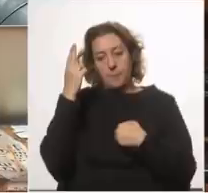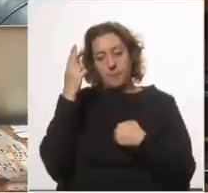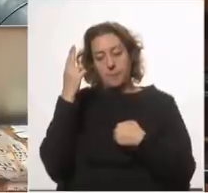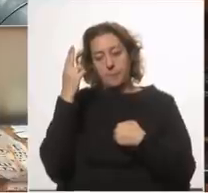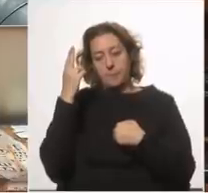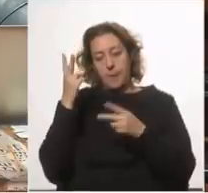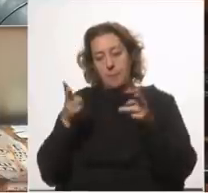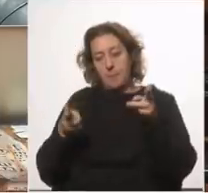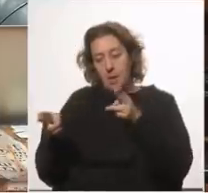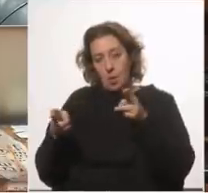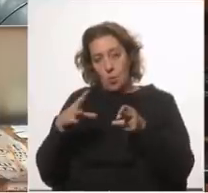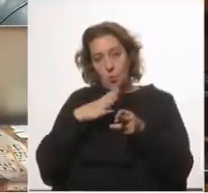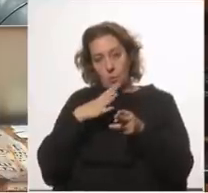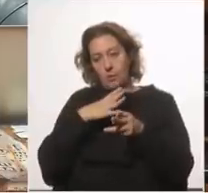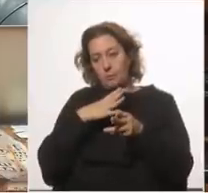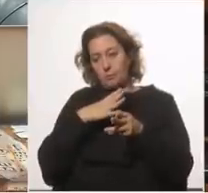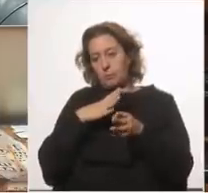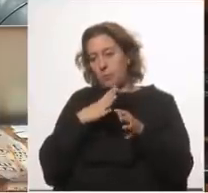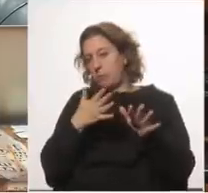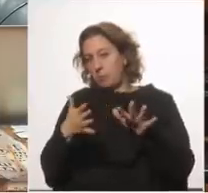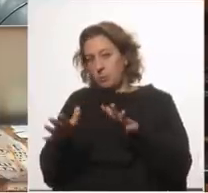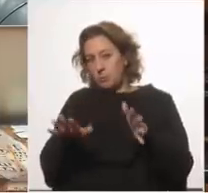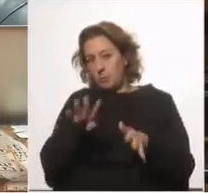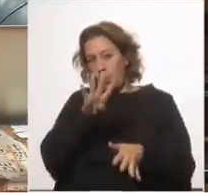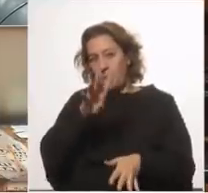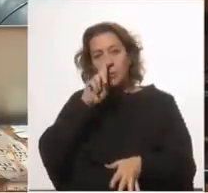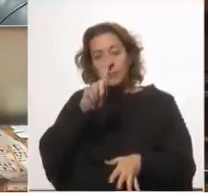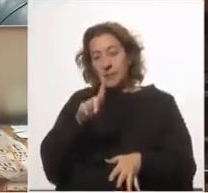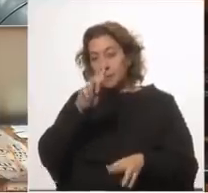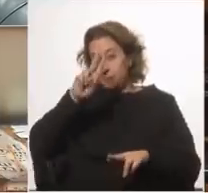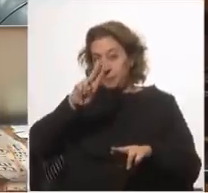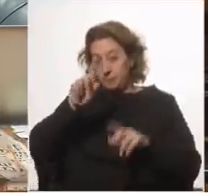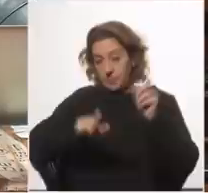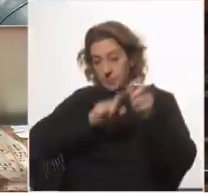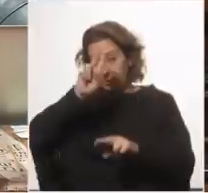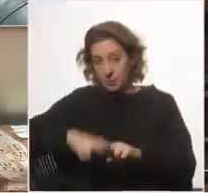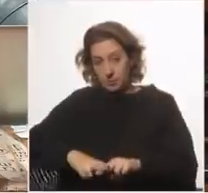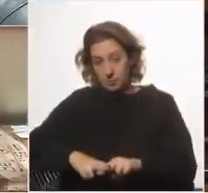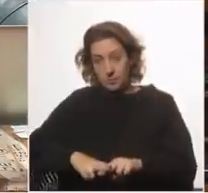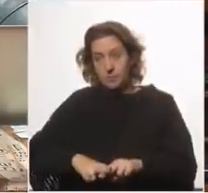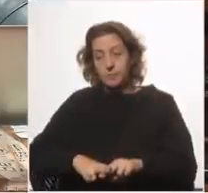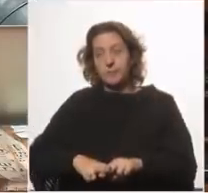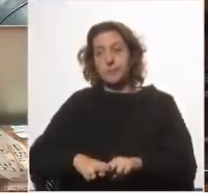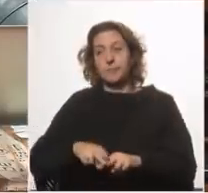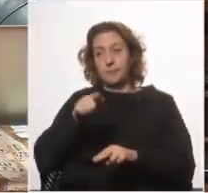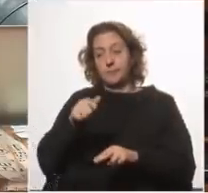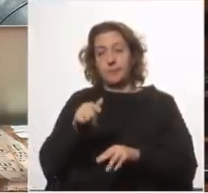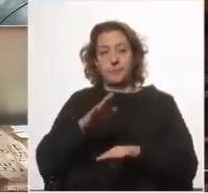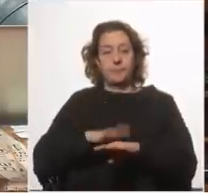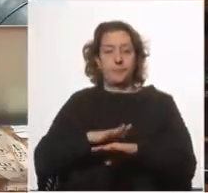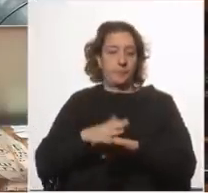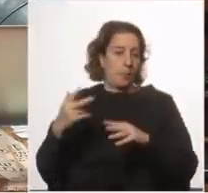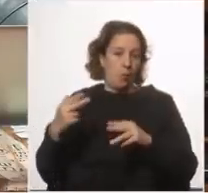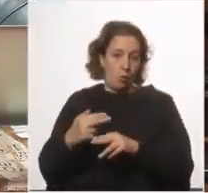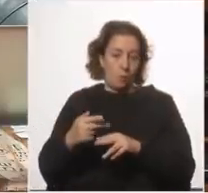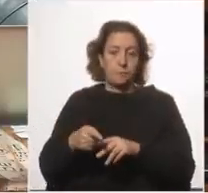en un periodo en el que hubieron aproximadamente 4.000 y algo de fallecimientos porque en algún momento este estudio cortó el